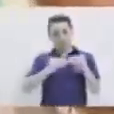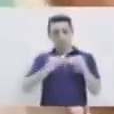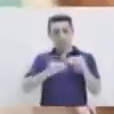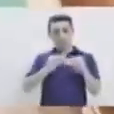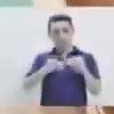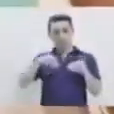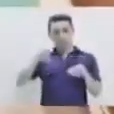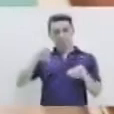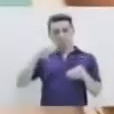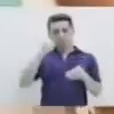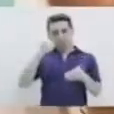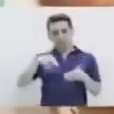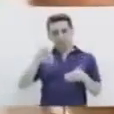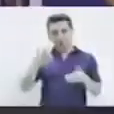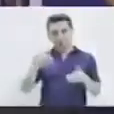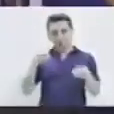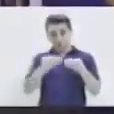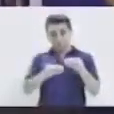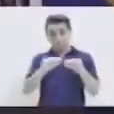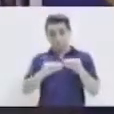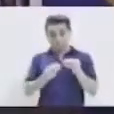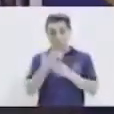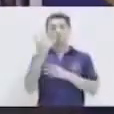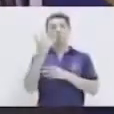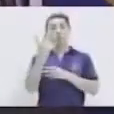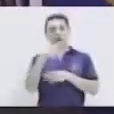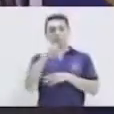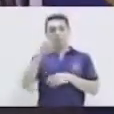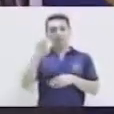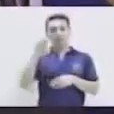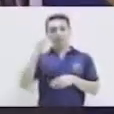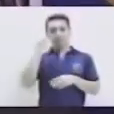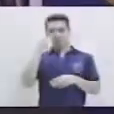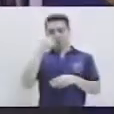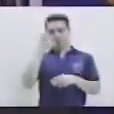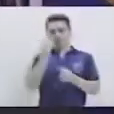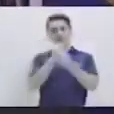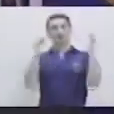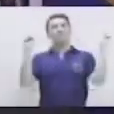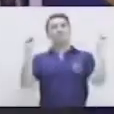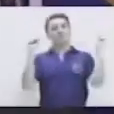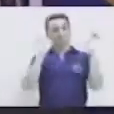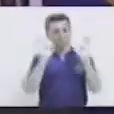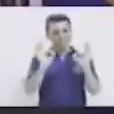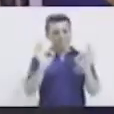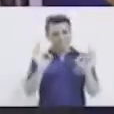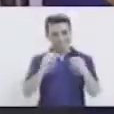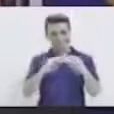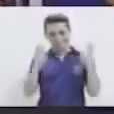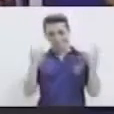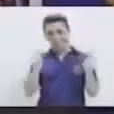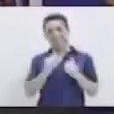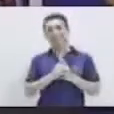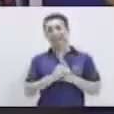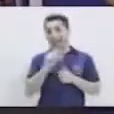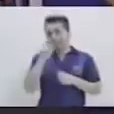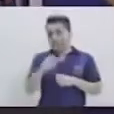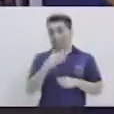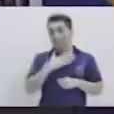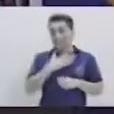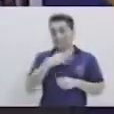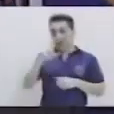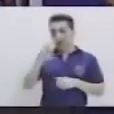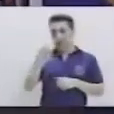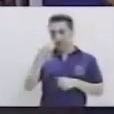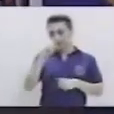El pepino maduró y Pepito se salvó. Muy bien. Eso es una